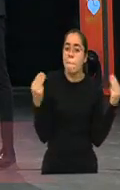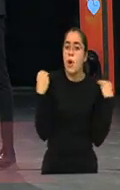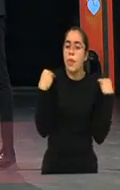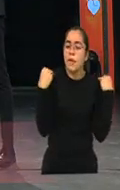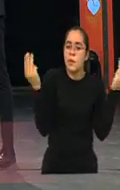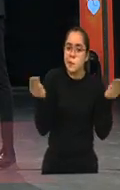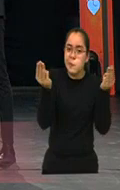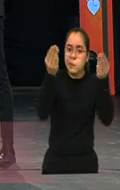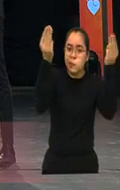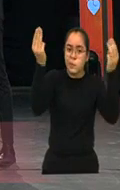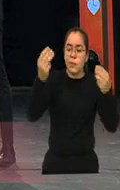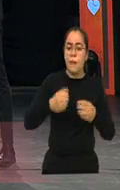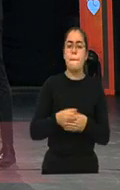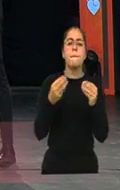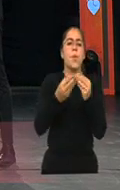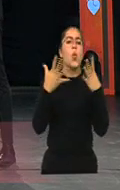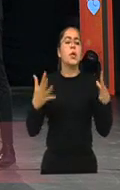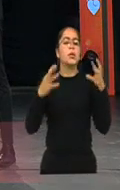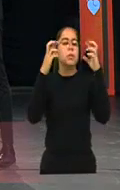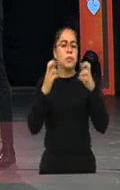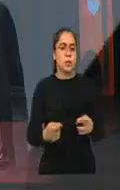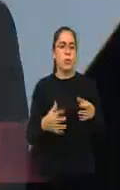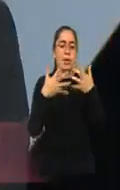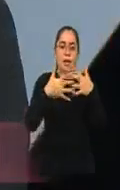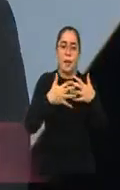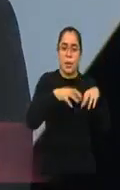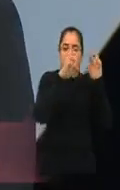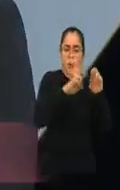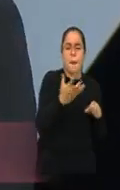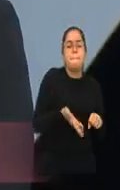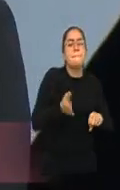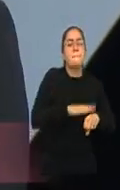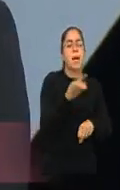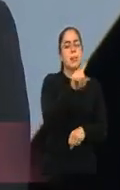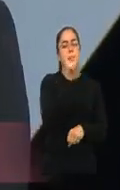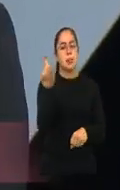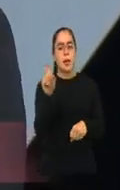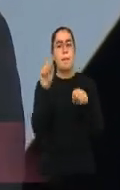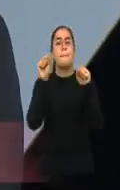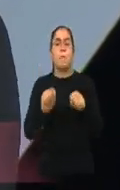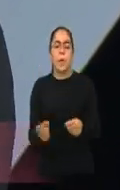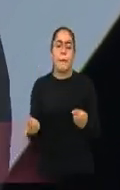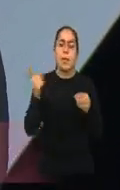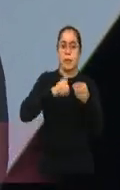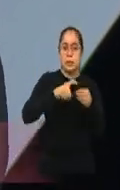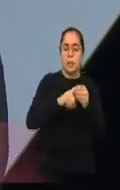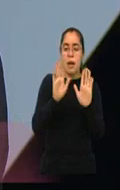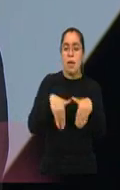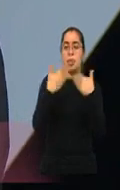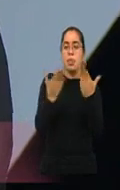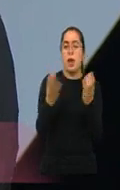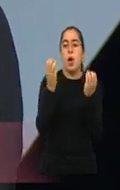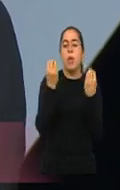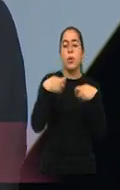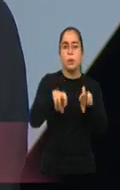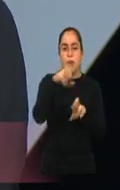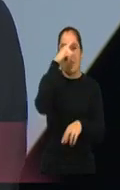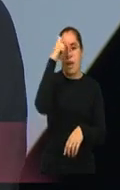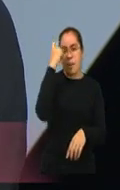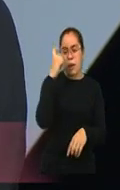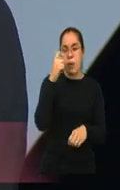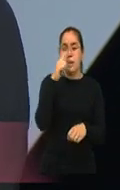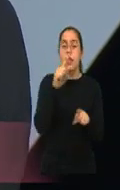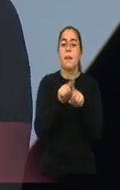varios empresarios, muchos empresarios, más de 100, que van a poder tener puestos de trabajo. Los invitamos a la que lo hagan y contarán con todo el apoyo del Ministerio y